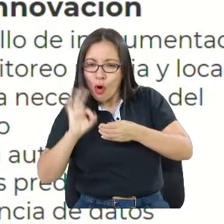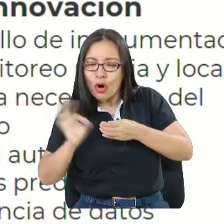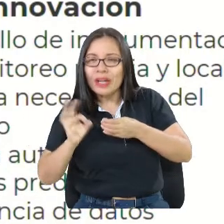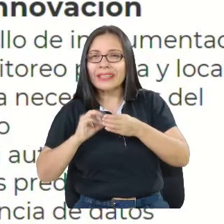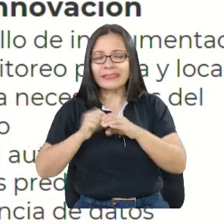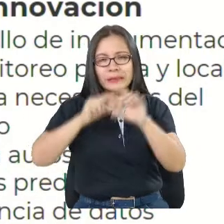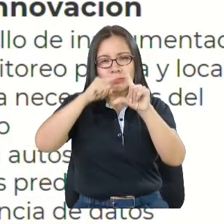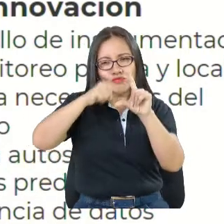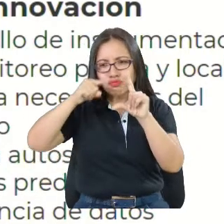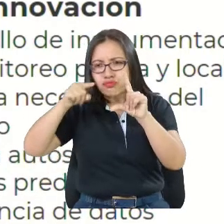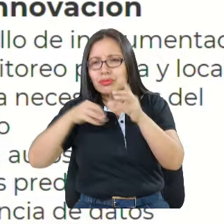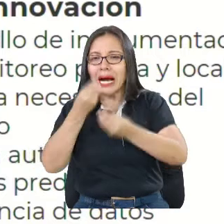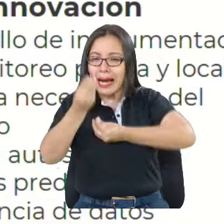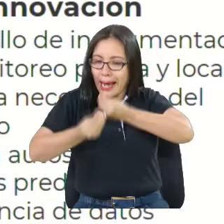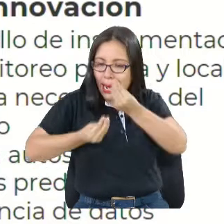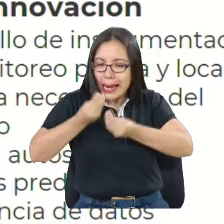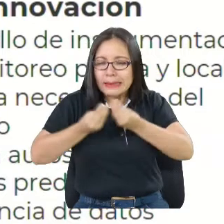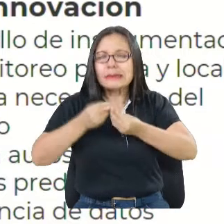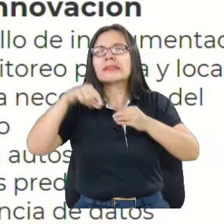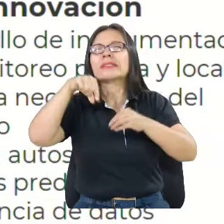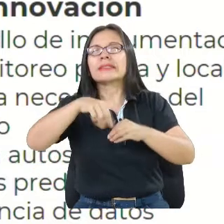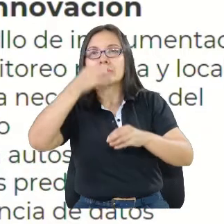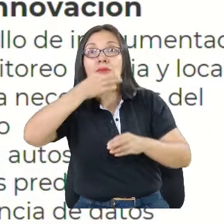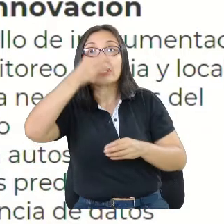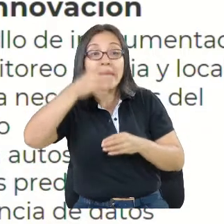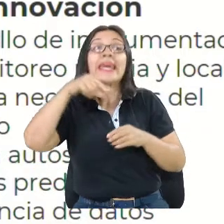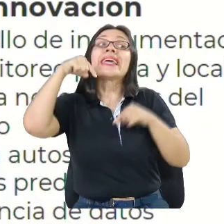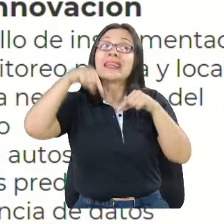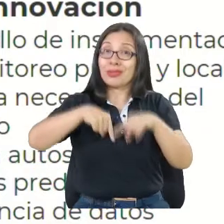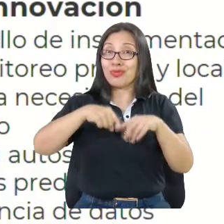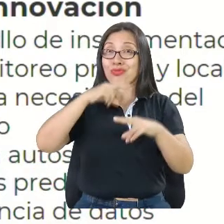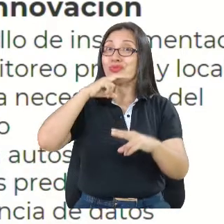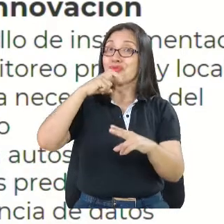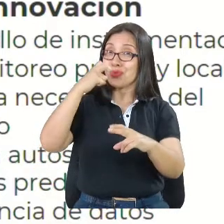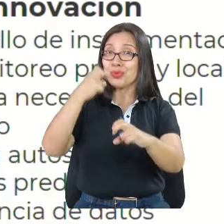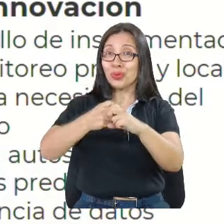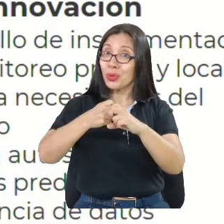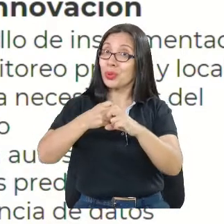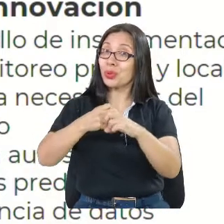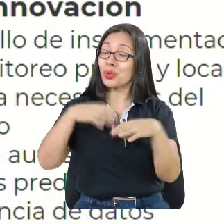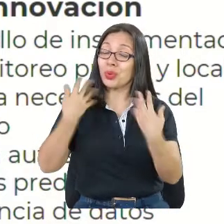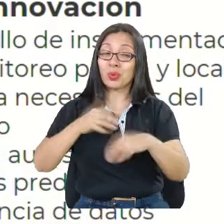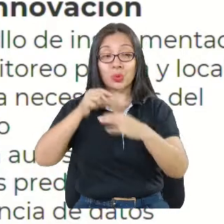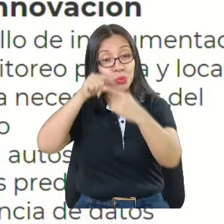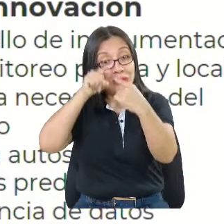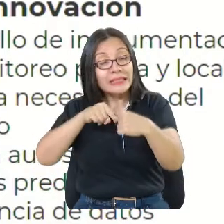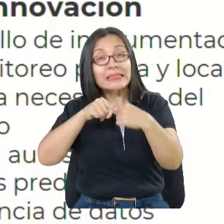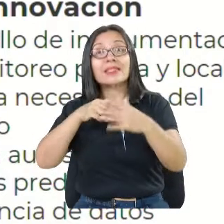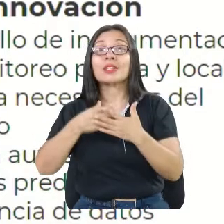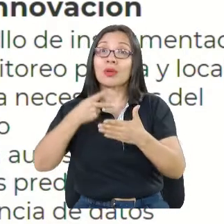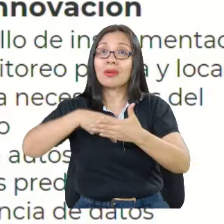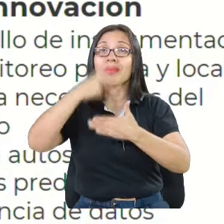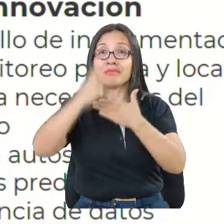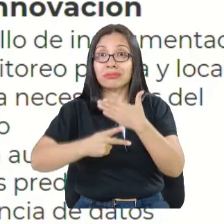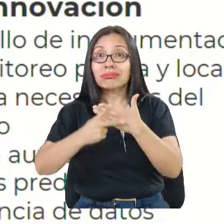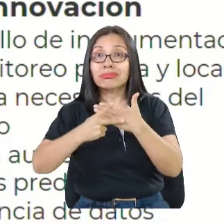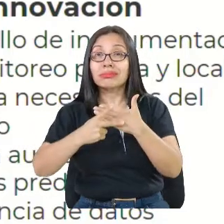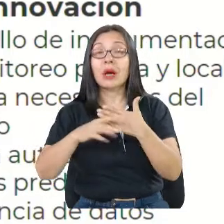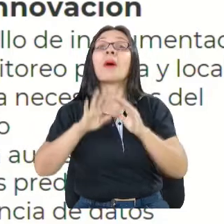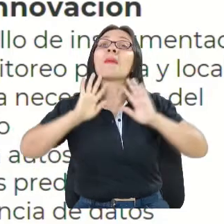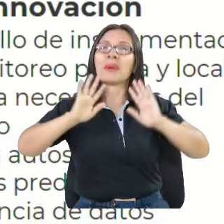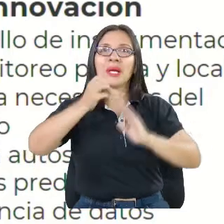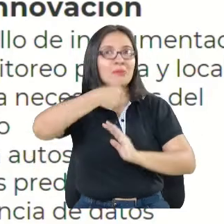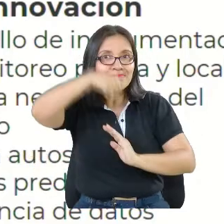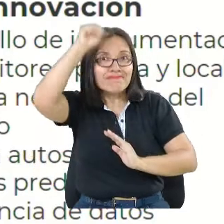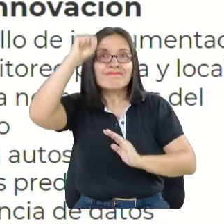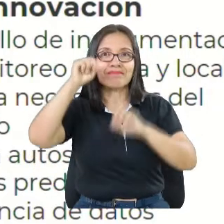esos datos. Digamos que ese fue un reto bastante grande el que se asumió desde el proyecto y que lo logramos.